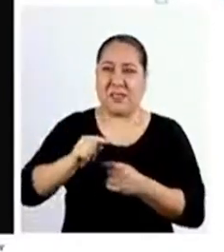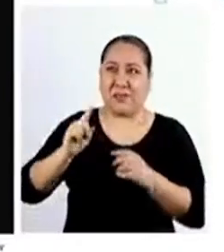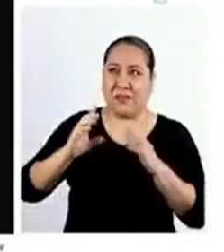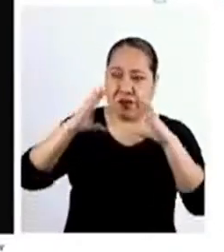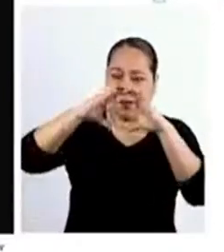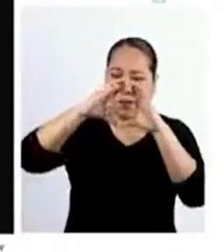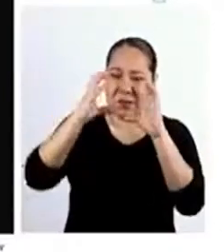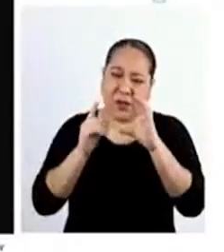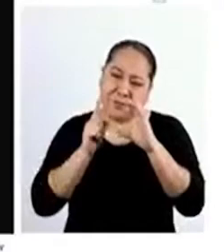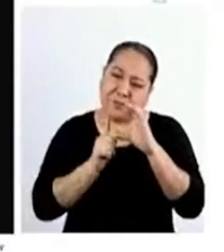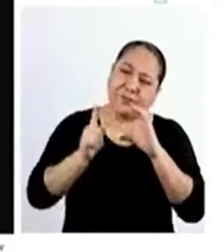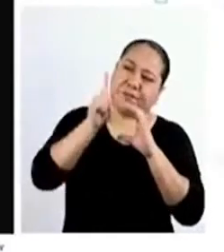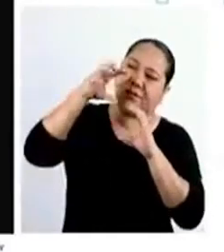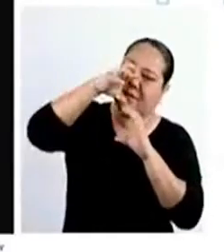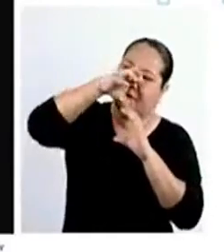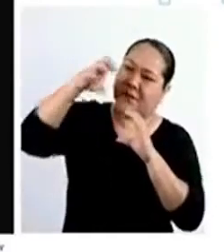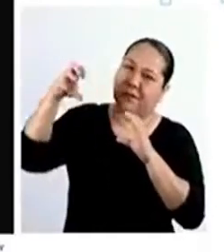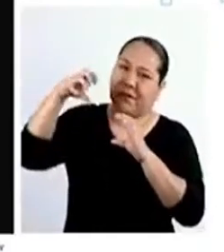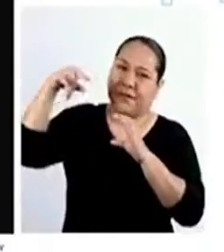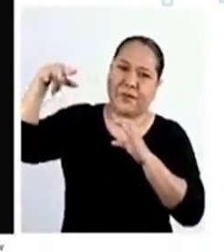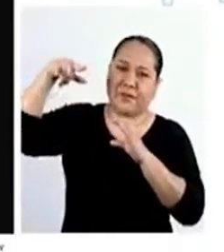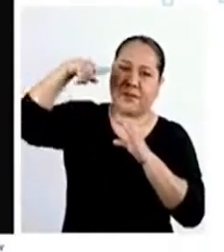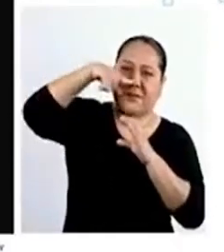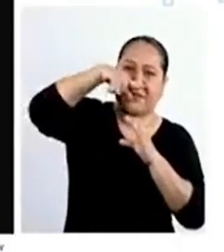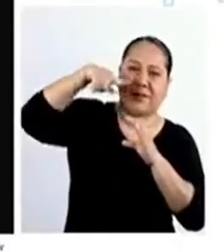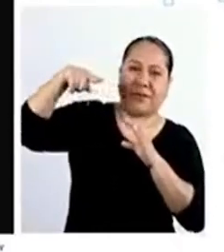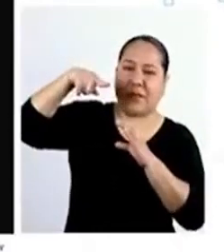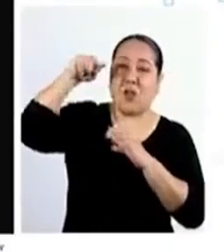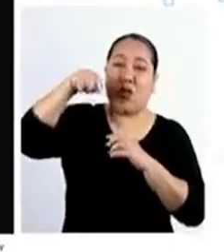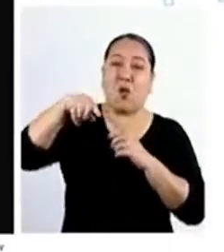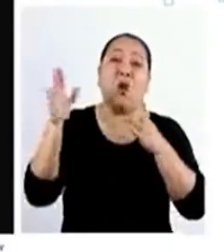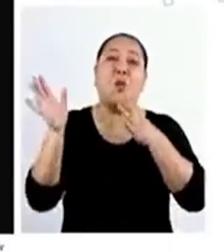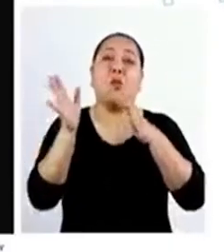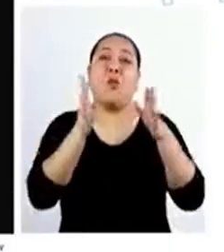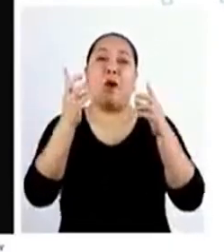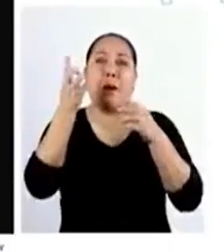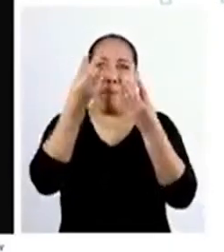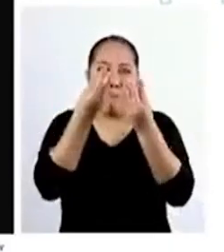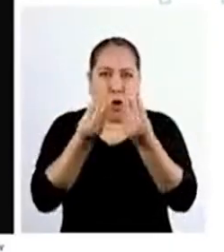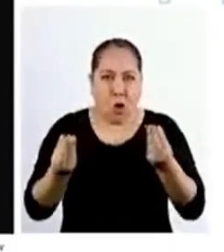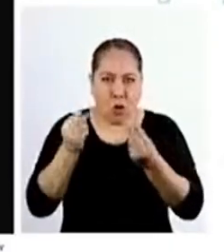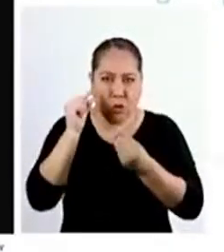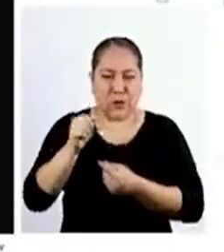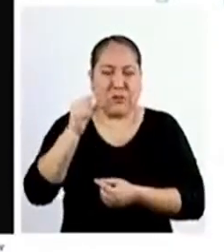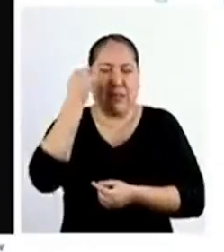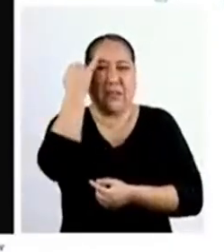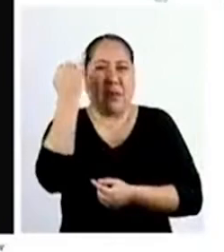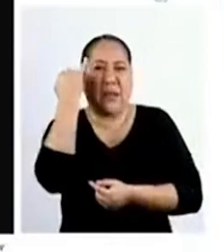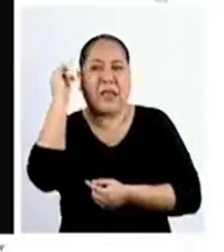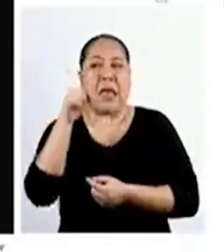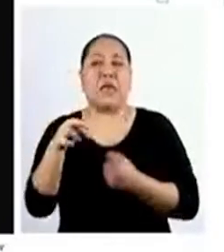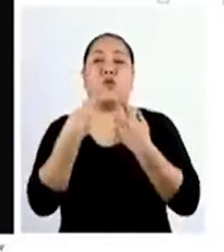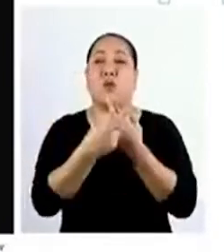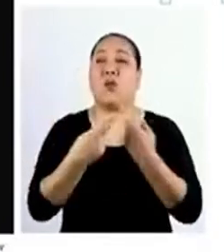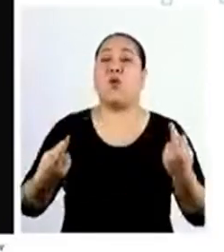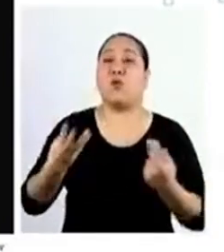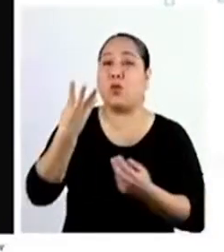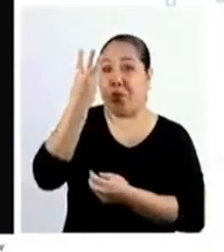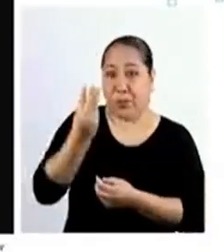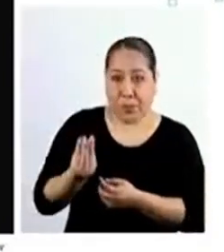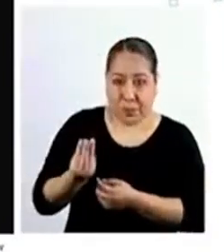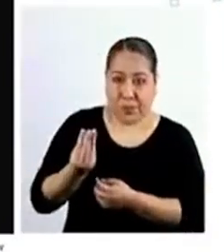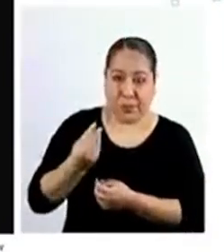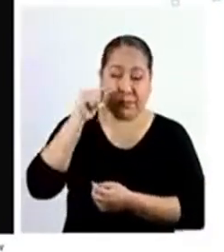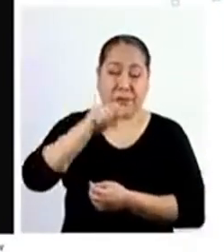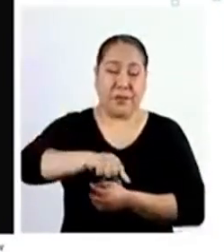Espacial Internacional En donde hay una cantidad finita de aire Entonces podríamos imaginarlo como un recurso escaso